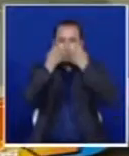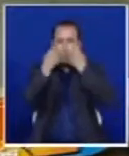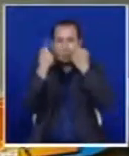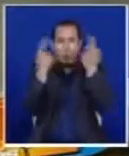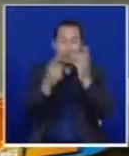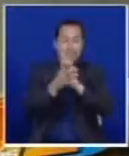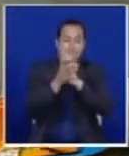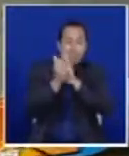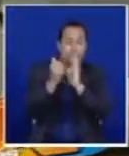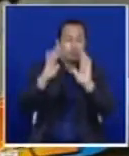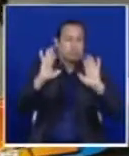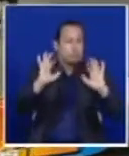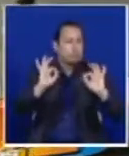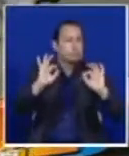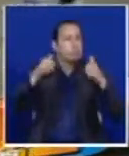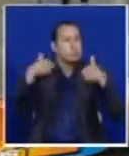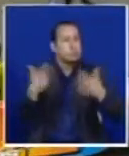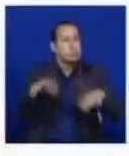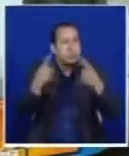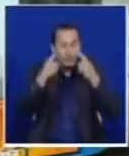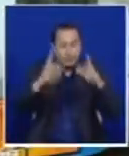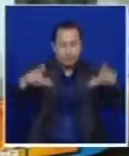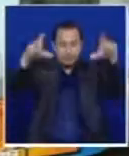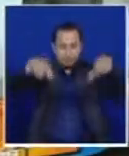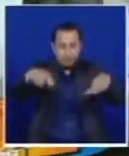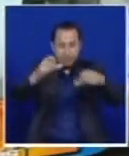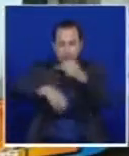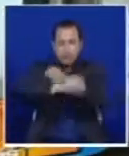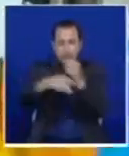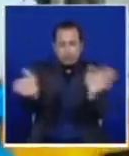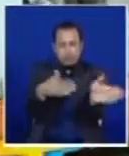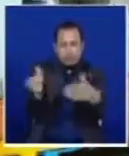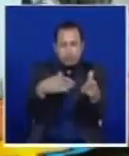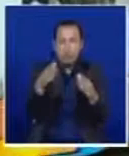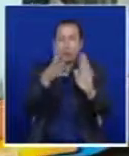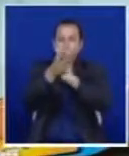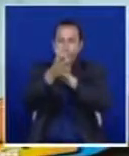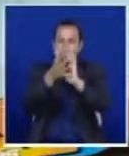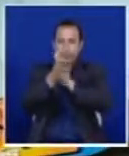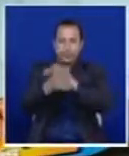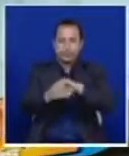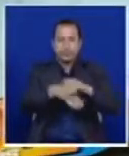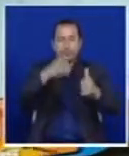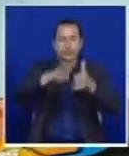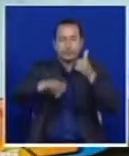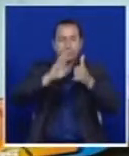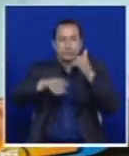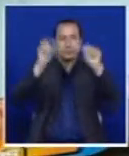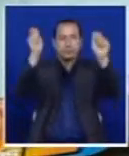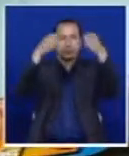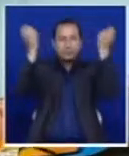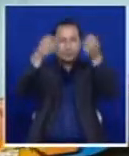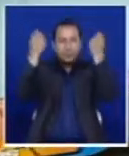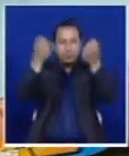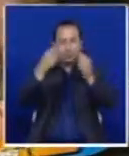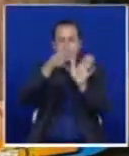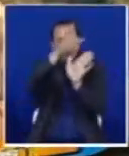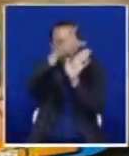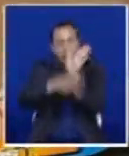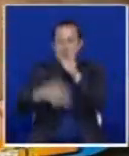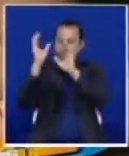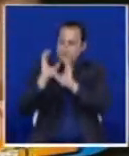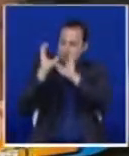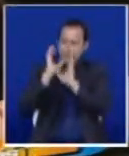detalles de la Liga Profesional de Fútbol Sala. Al cierre, una campaña para restaurar el centro histórico de Popayán.